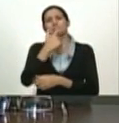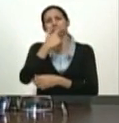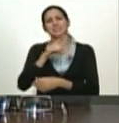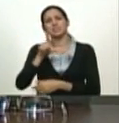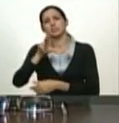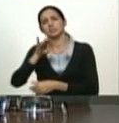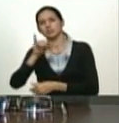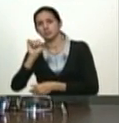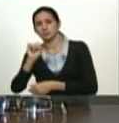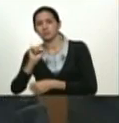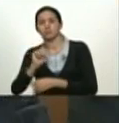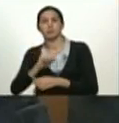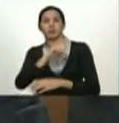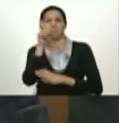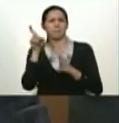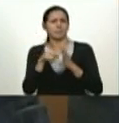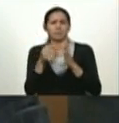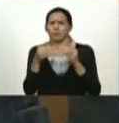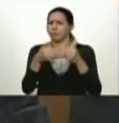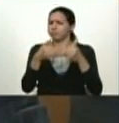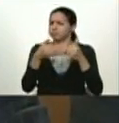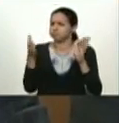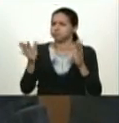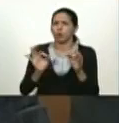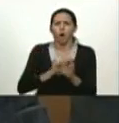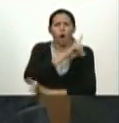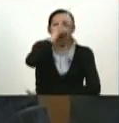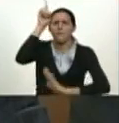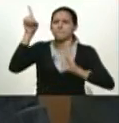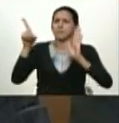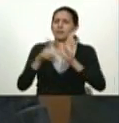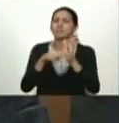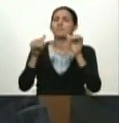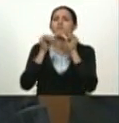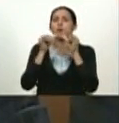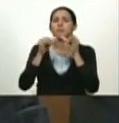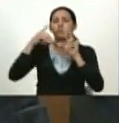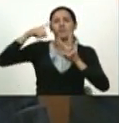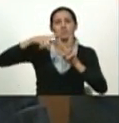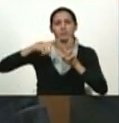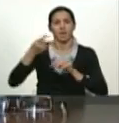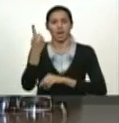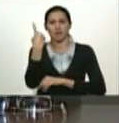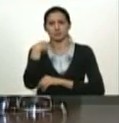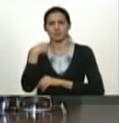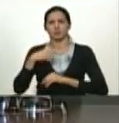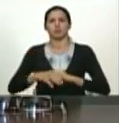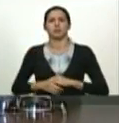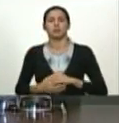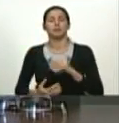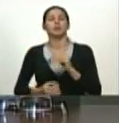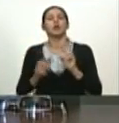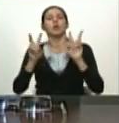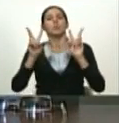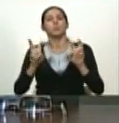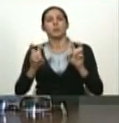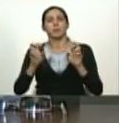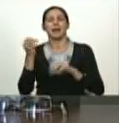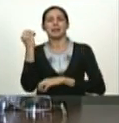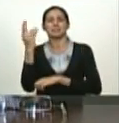cobertura amplia abierta objetiva y realista que hizo Venezolana de Televisión de la instalación de la Asamblea Nacional